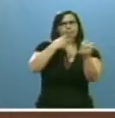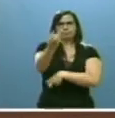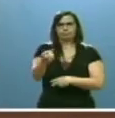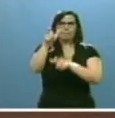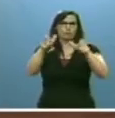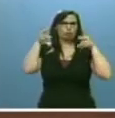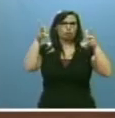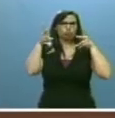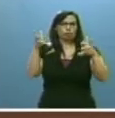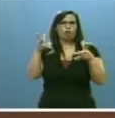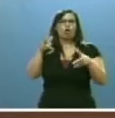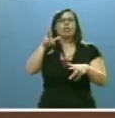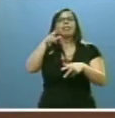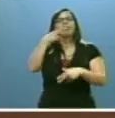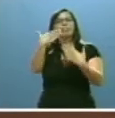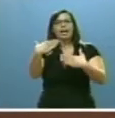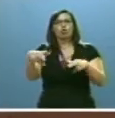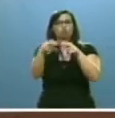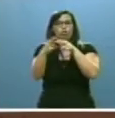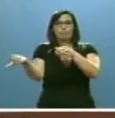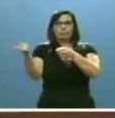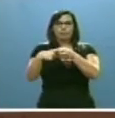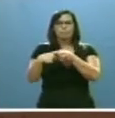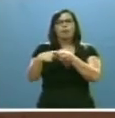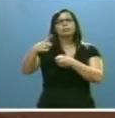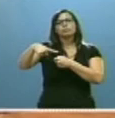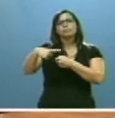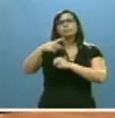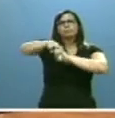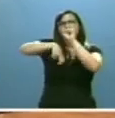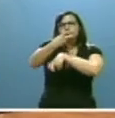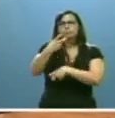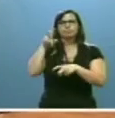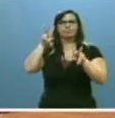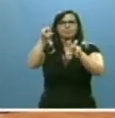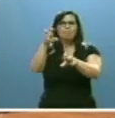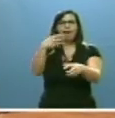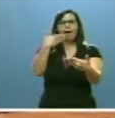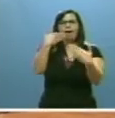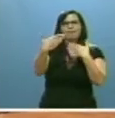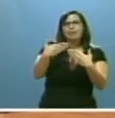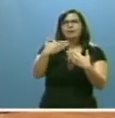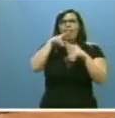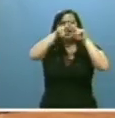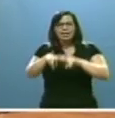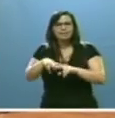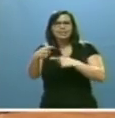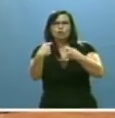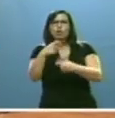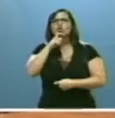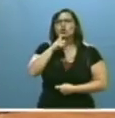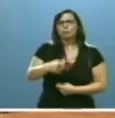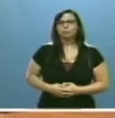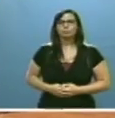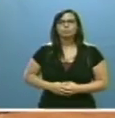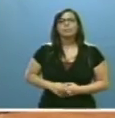del Consejo de Diálogo Social, el alcance y los grandes ámbitos de análisis y de negociación. Por otro lado,